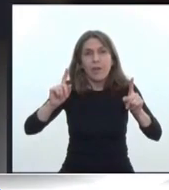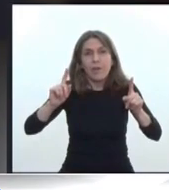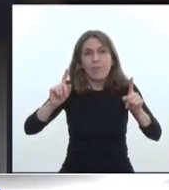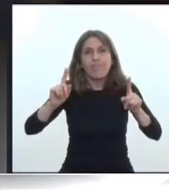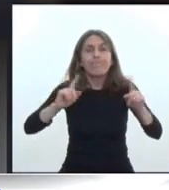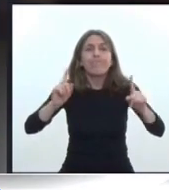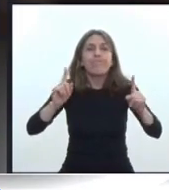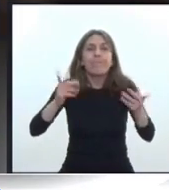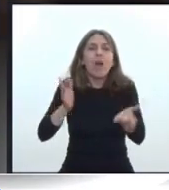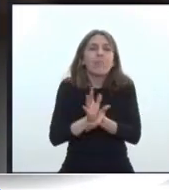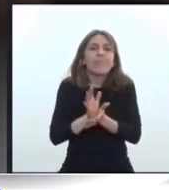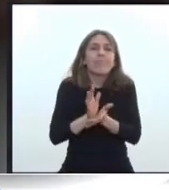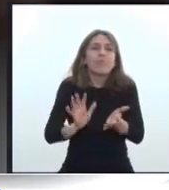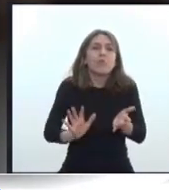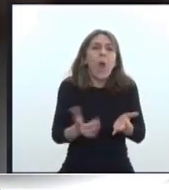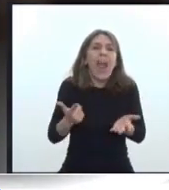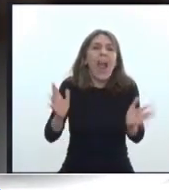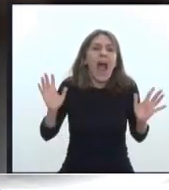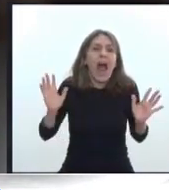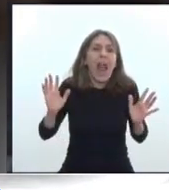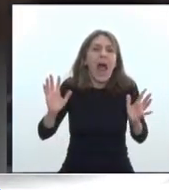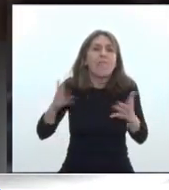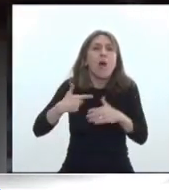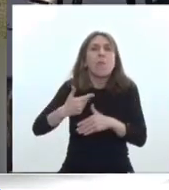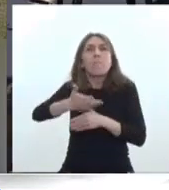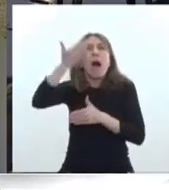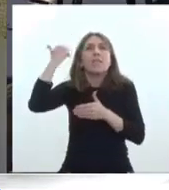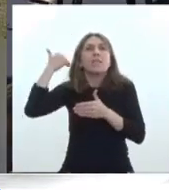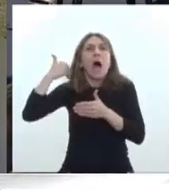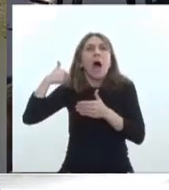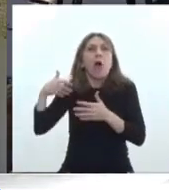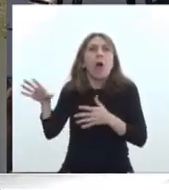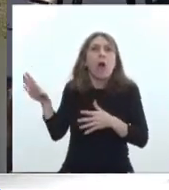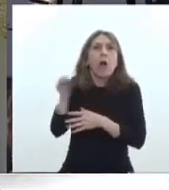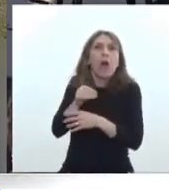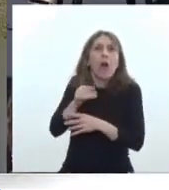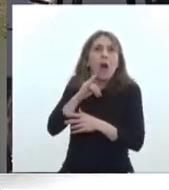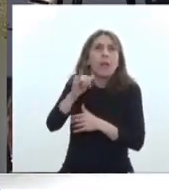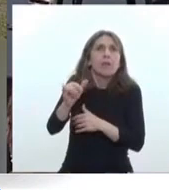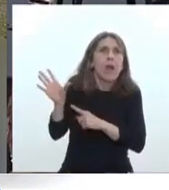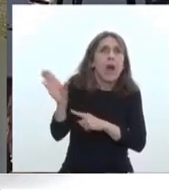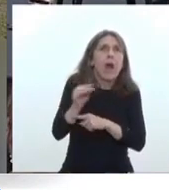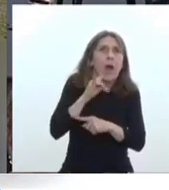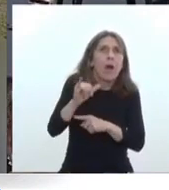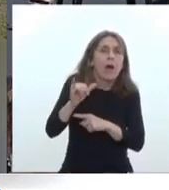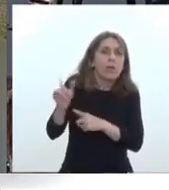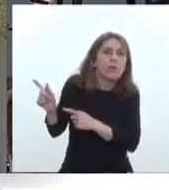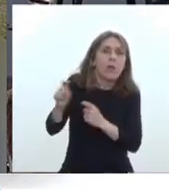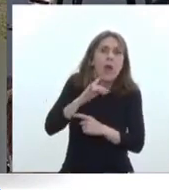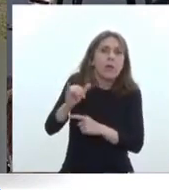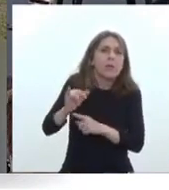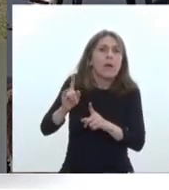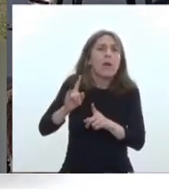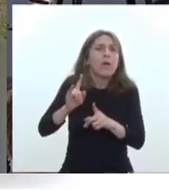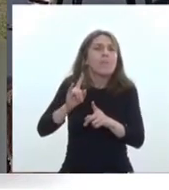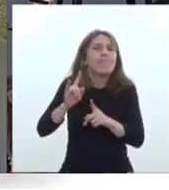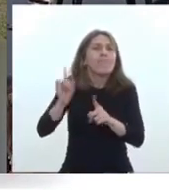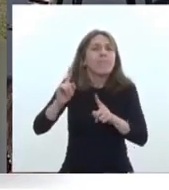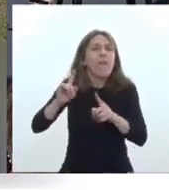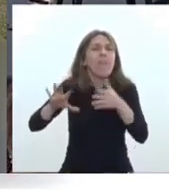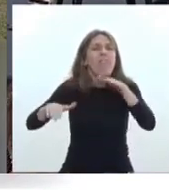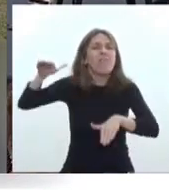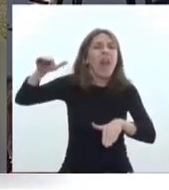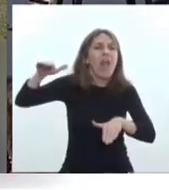no tiene ganas de andar estrujando el pasado, mucho menos de generar diferencias. El